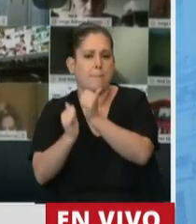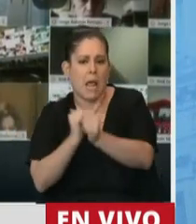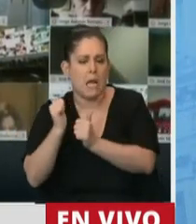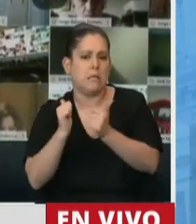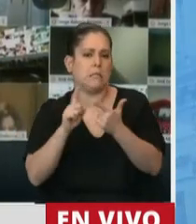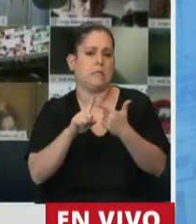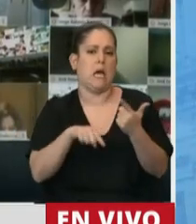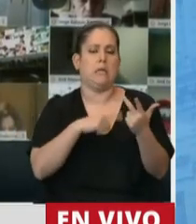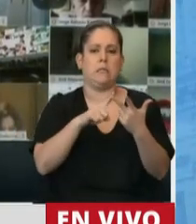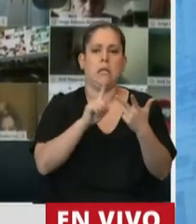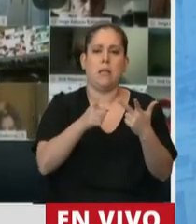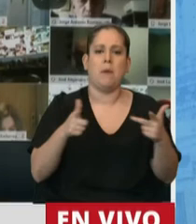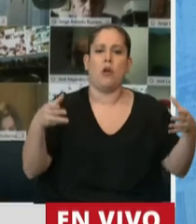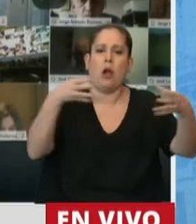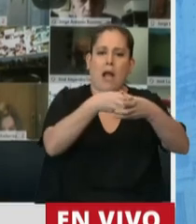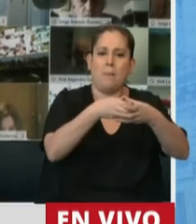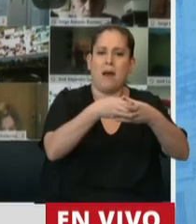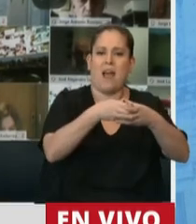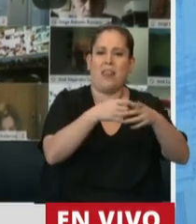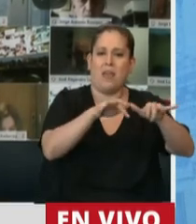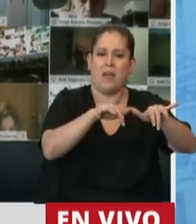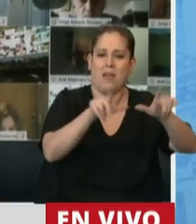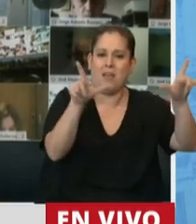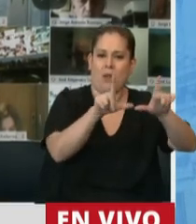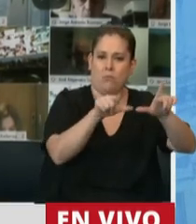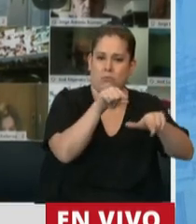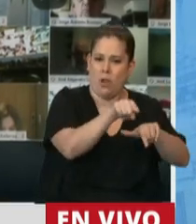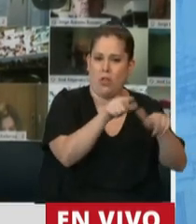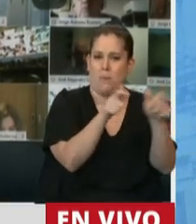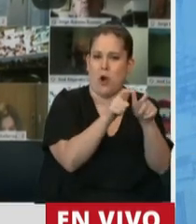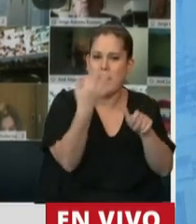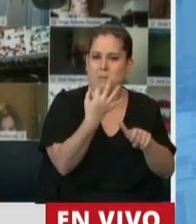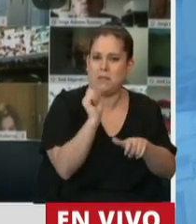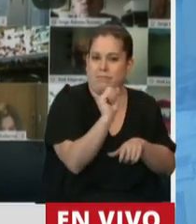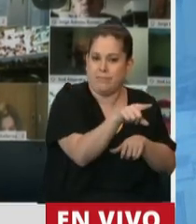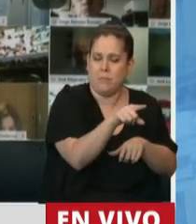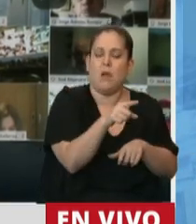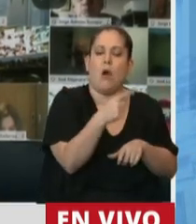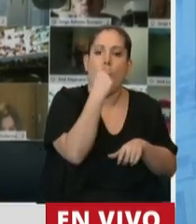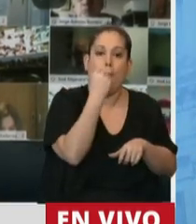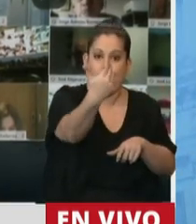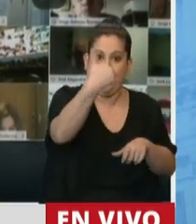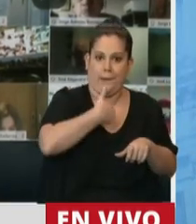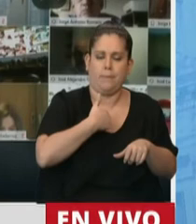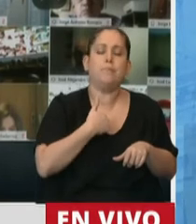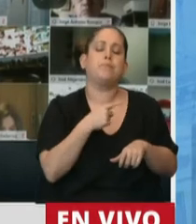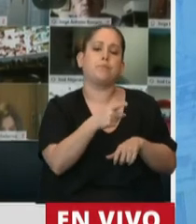de la Cámara del Software. Y el presidente de la Cámara del Software nos decía en el momento que visitó esta Cámara